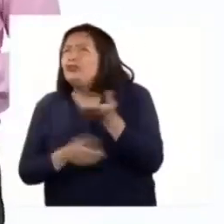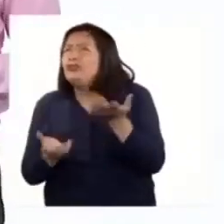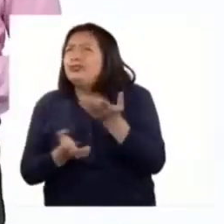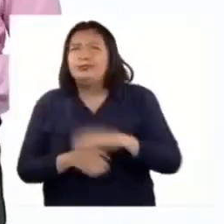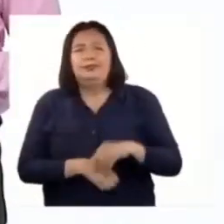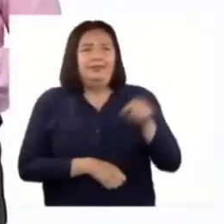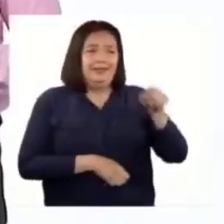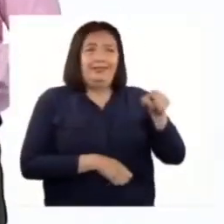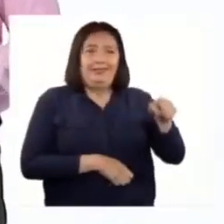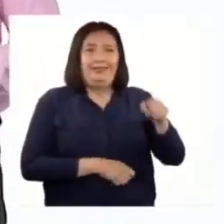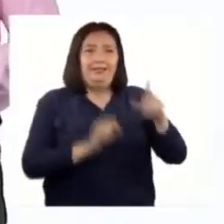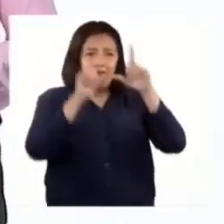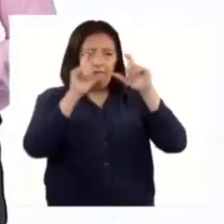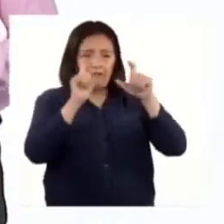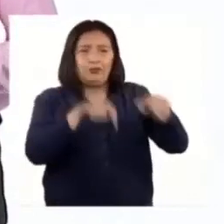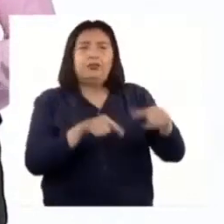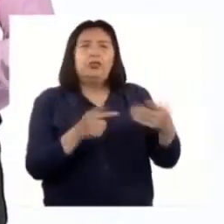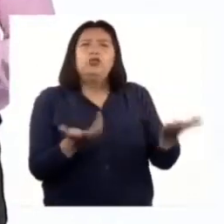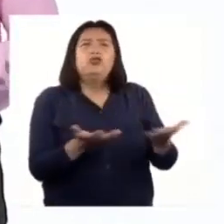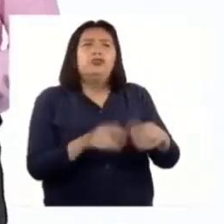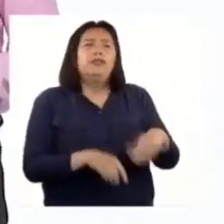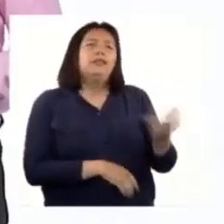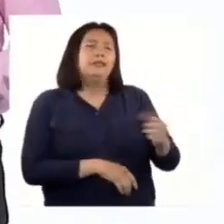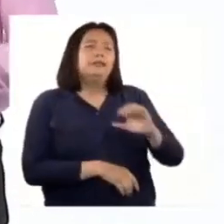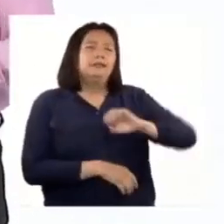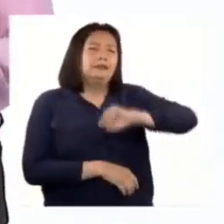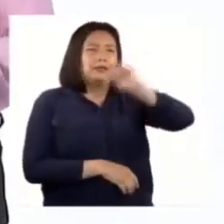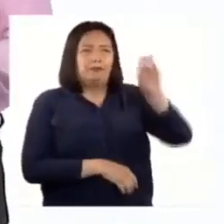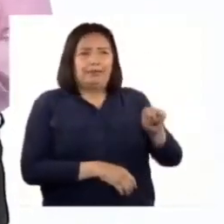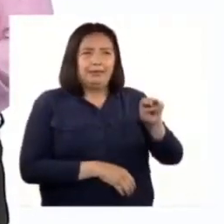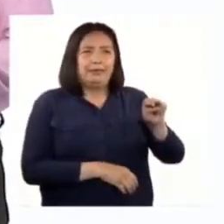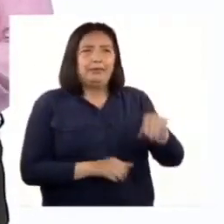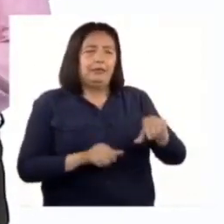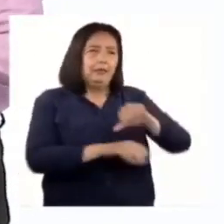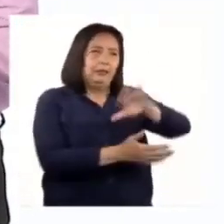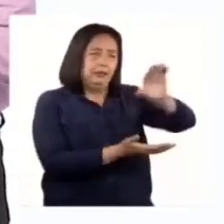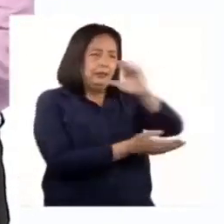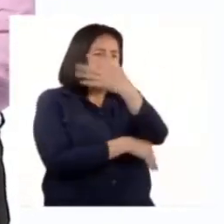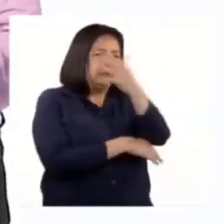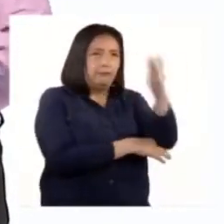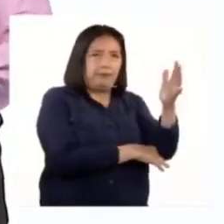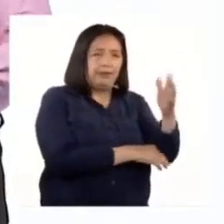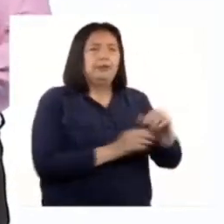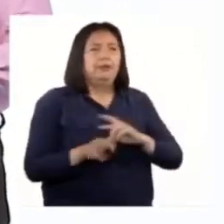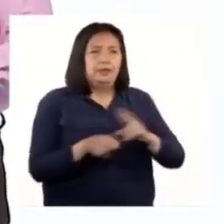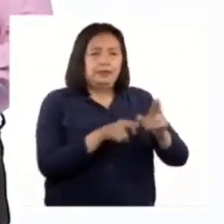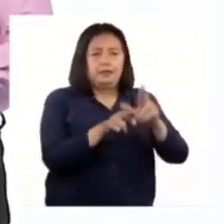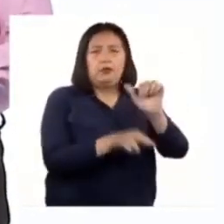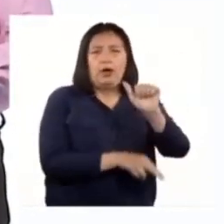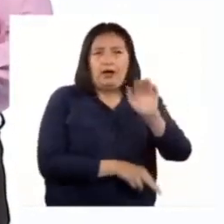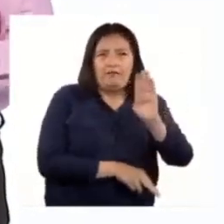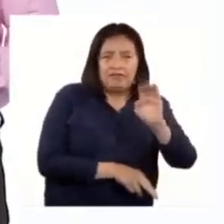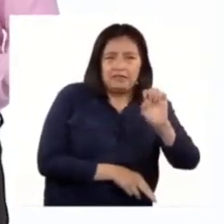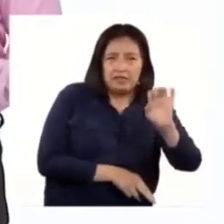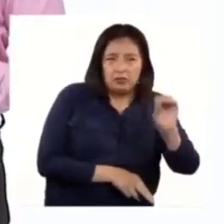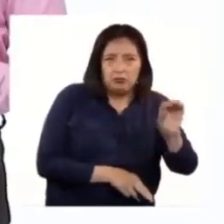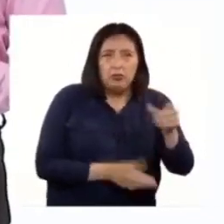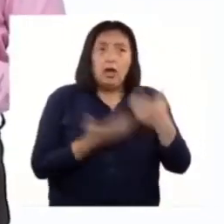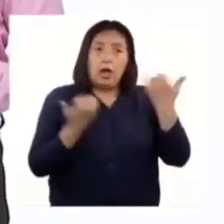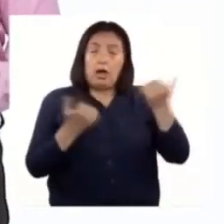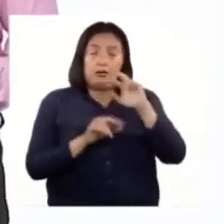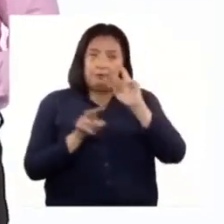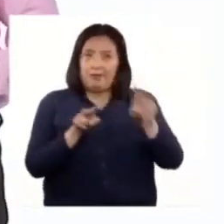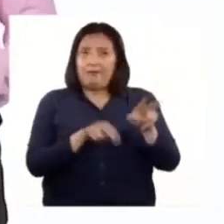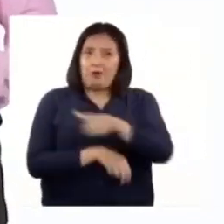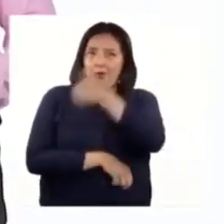B. fue fotografiado en la región de San Martín, en el Parque Nacional del Río Aviseo. B. Ahora